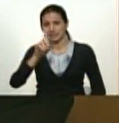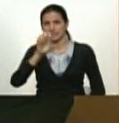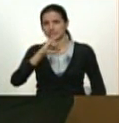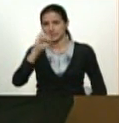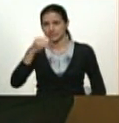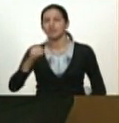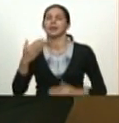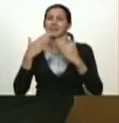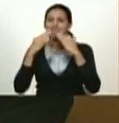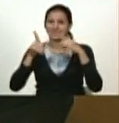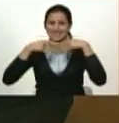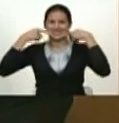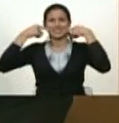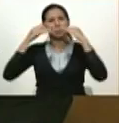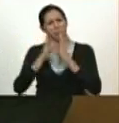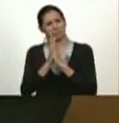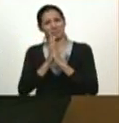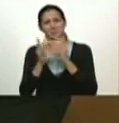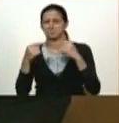sonríe vale